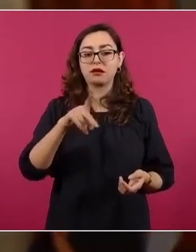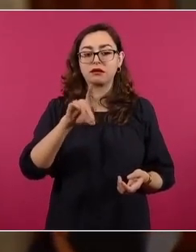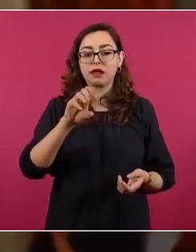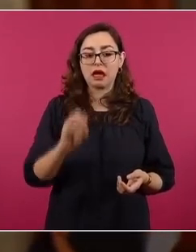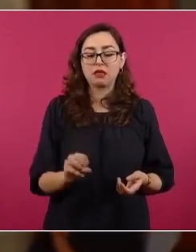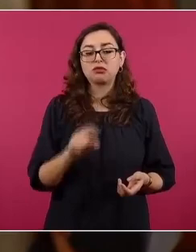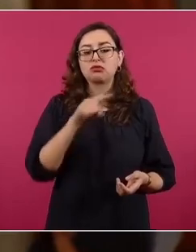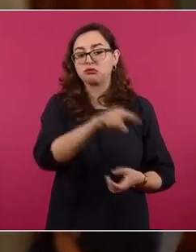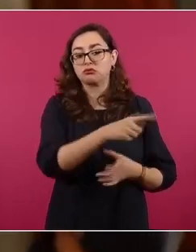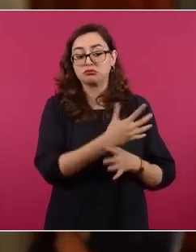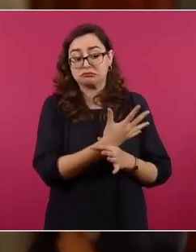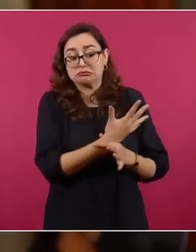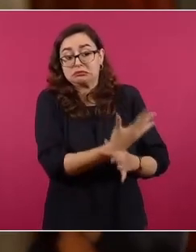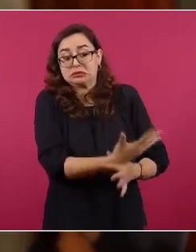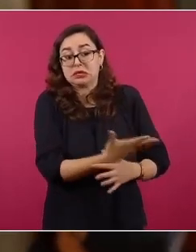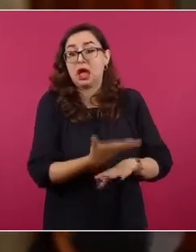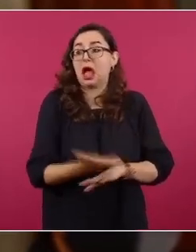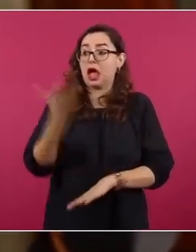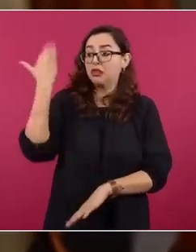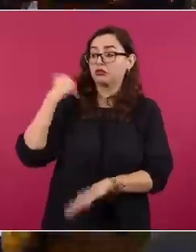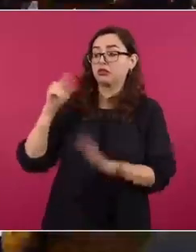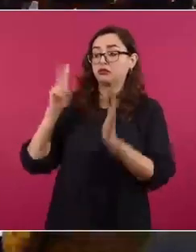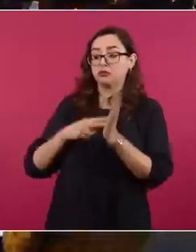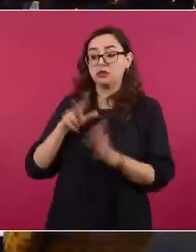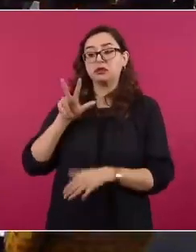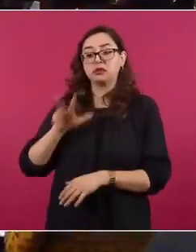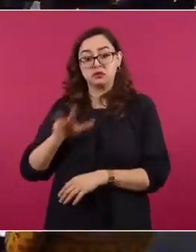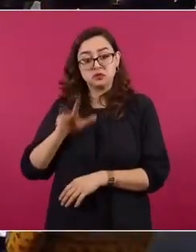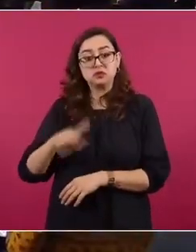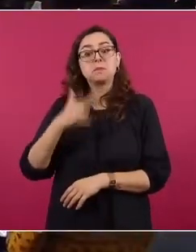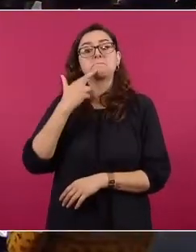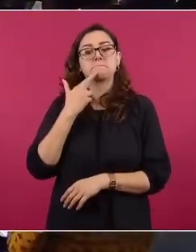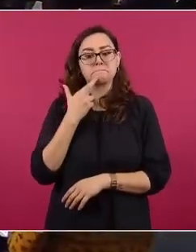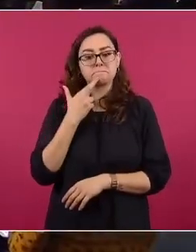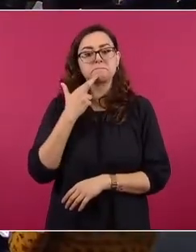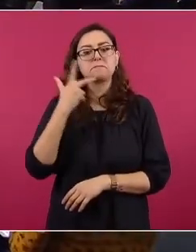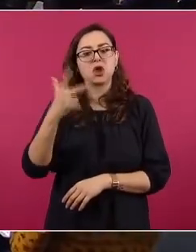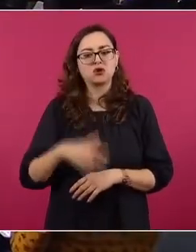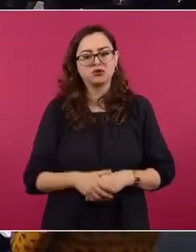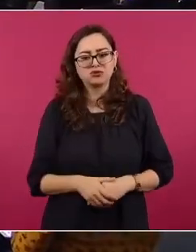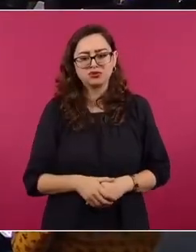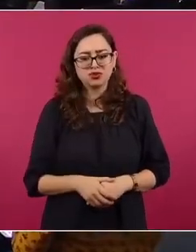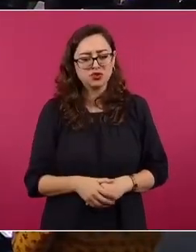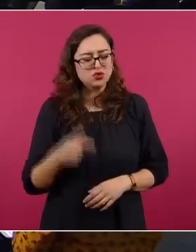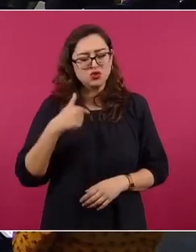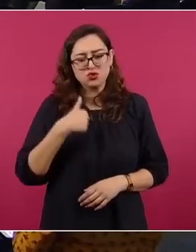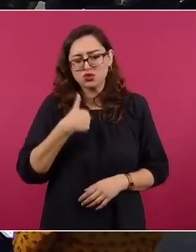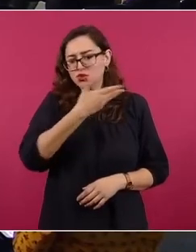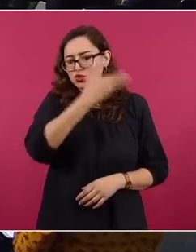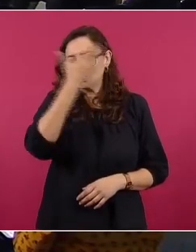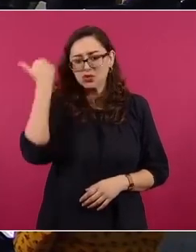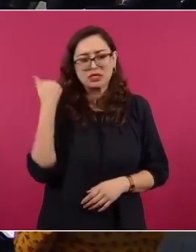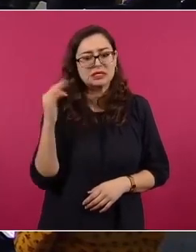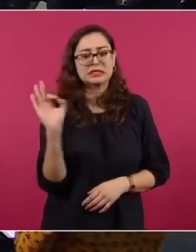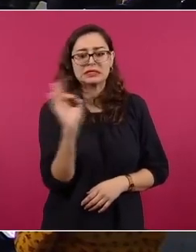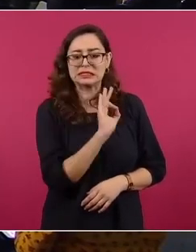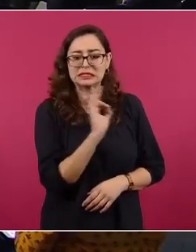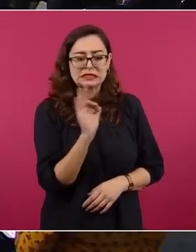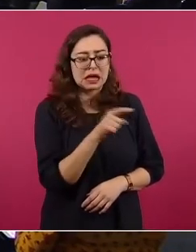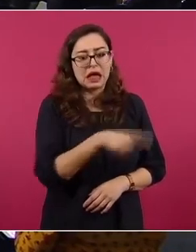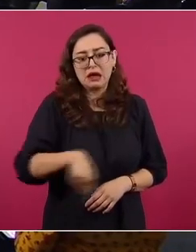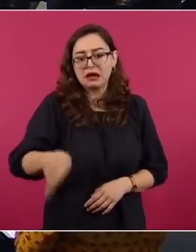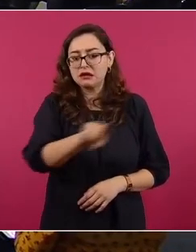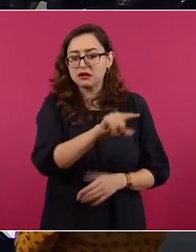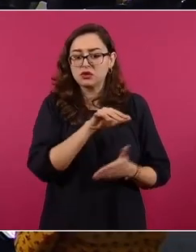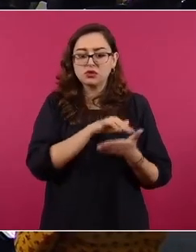dicen esto. Pero esto no sé si no lean o no, porque en una nota de